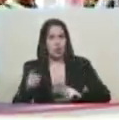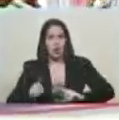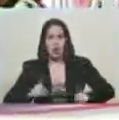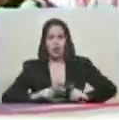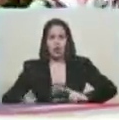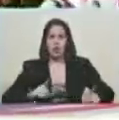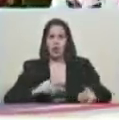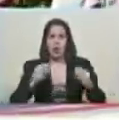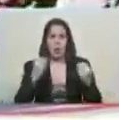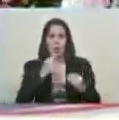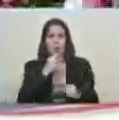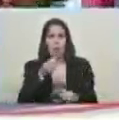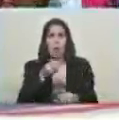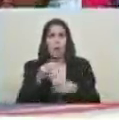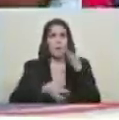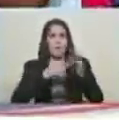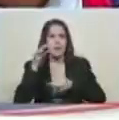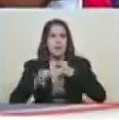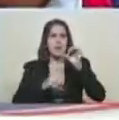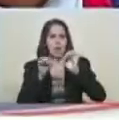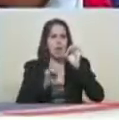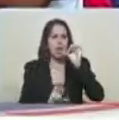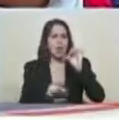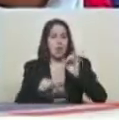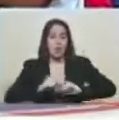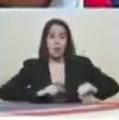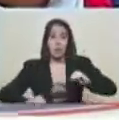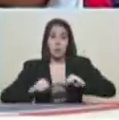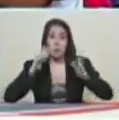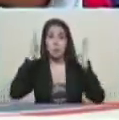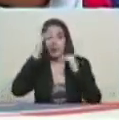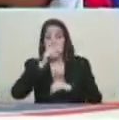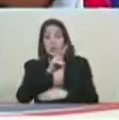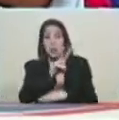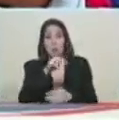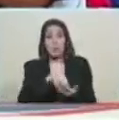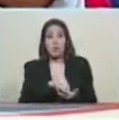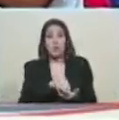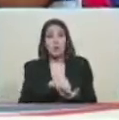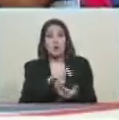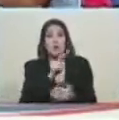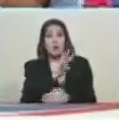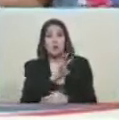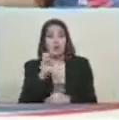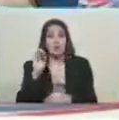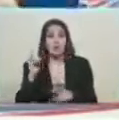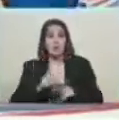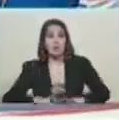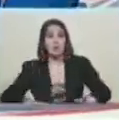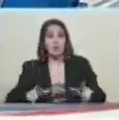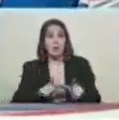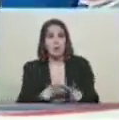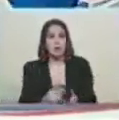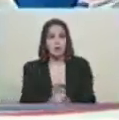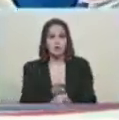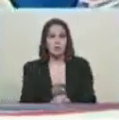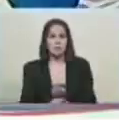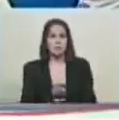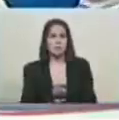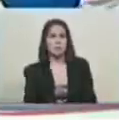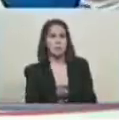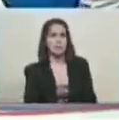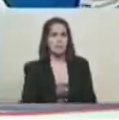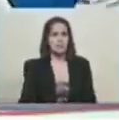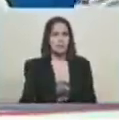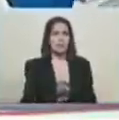que puede explicar cómo se prepara este movimiento para tener además 2.400 espacios comunitarios. Presidente,